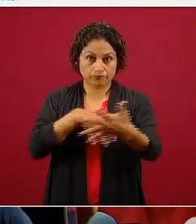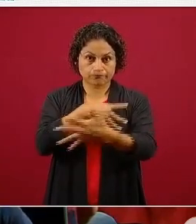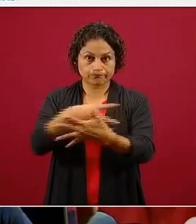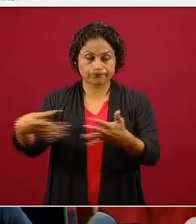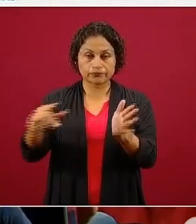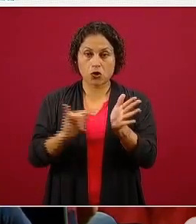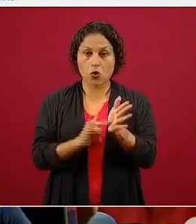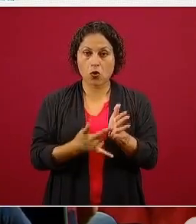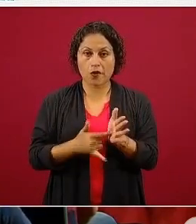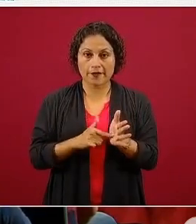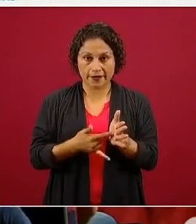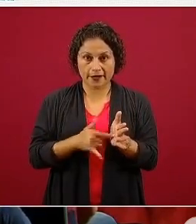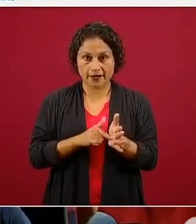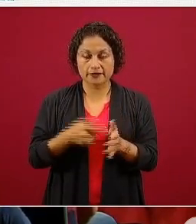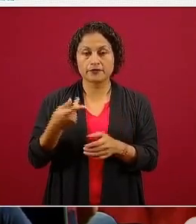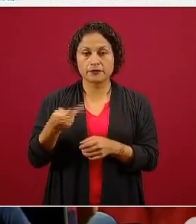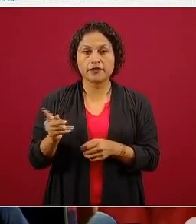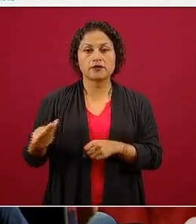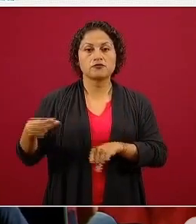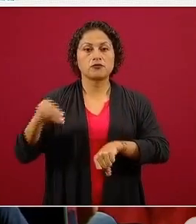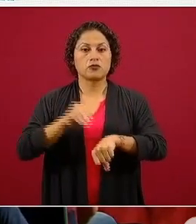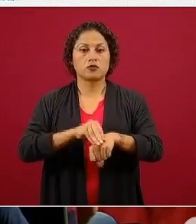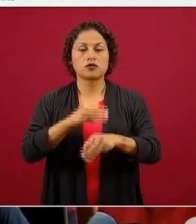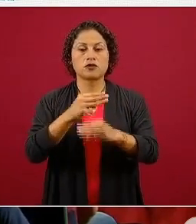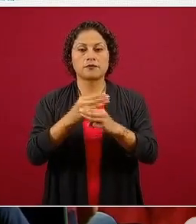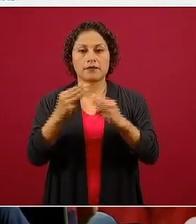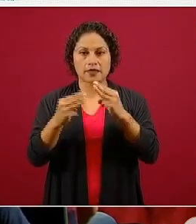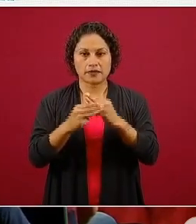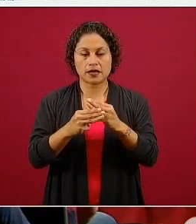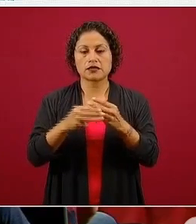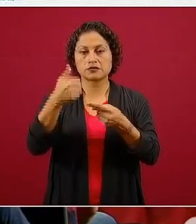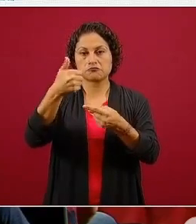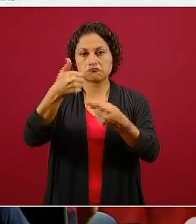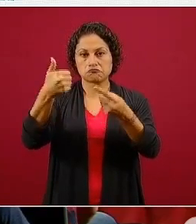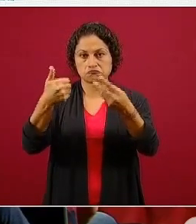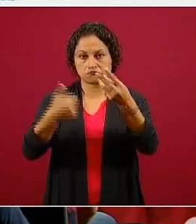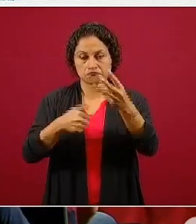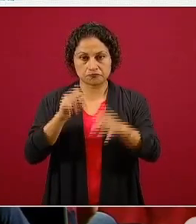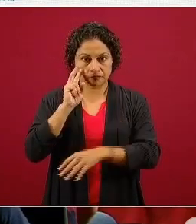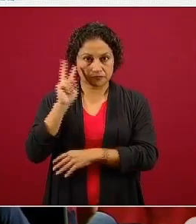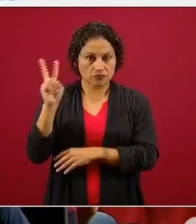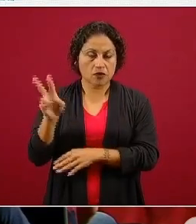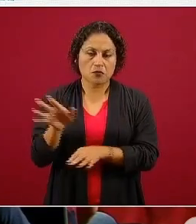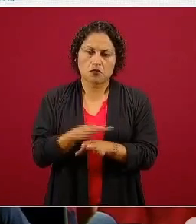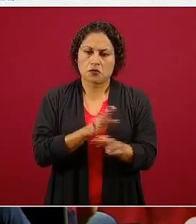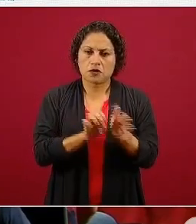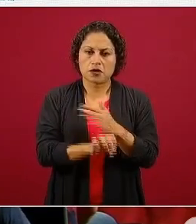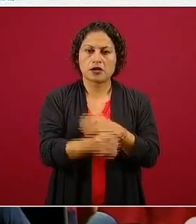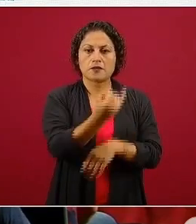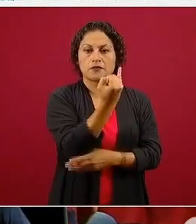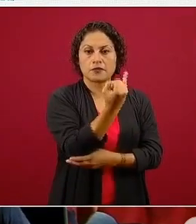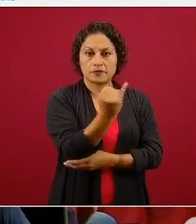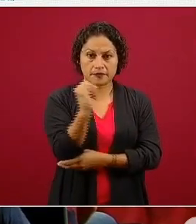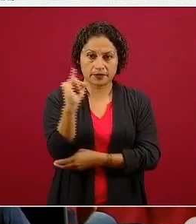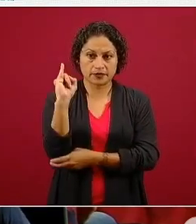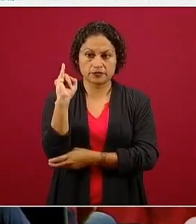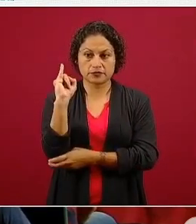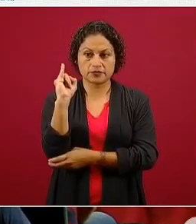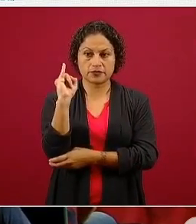pero ya con las materias. Cada una de las materias, por ejemplo, en preescolar, empieza a las